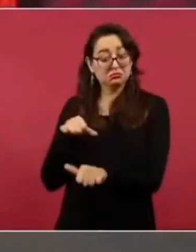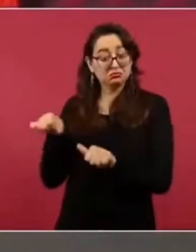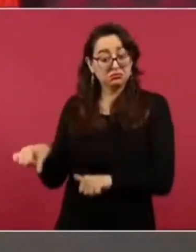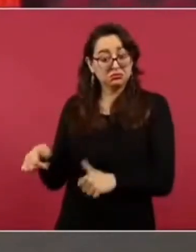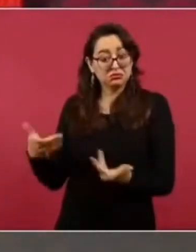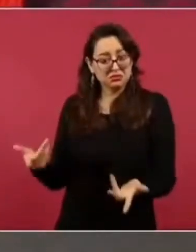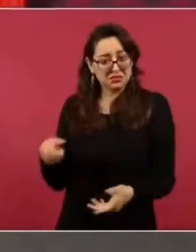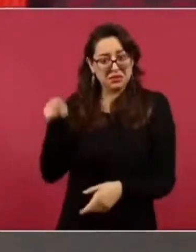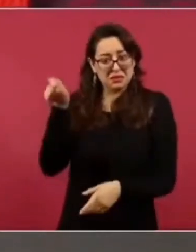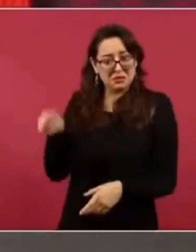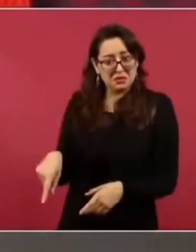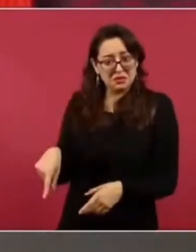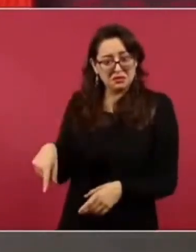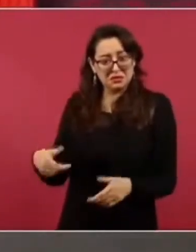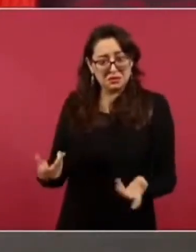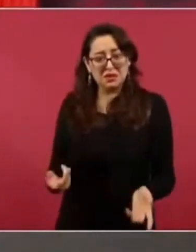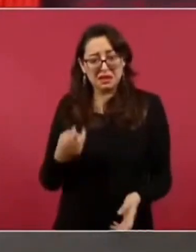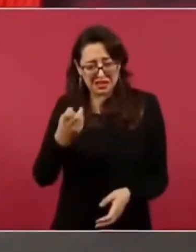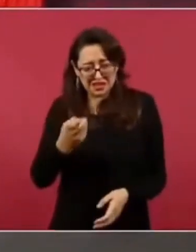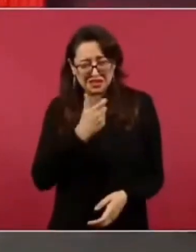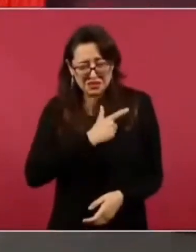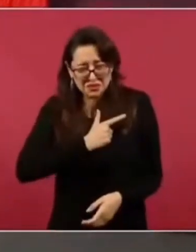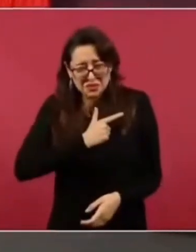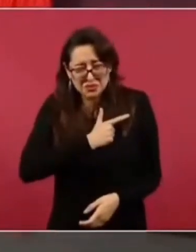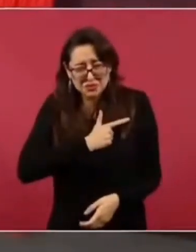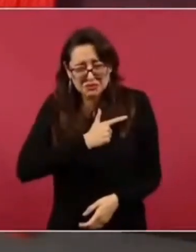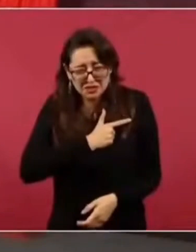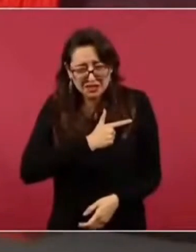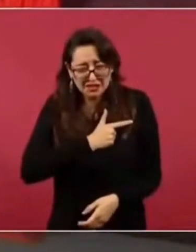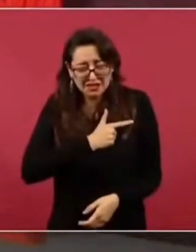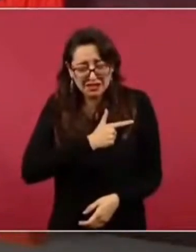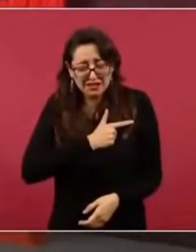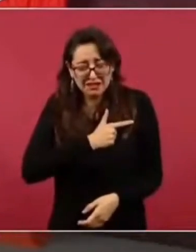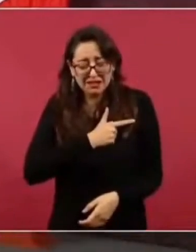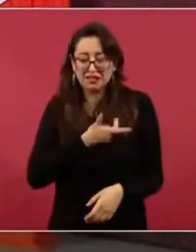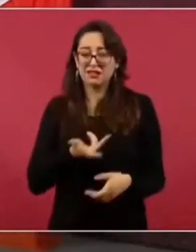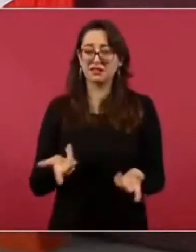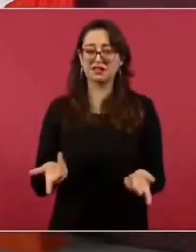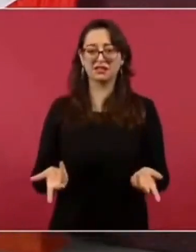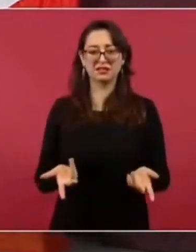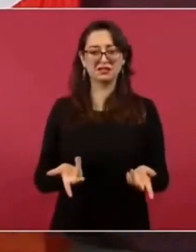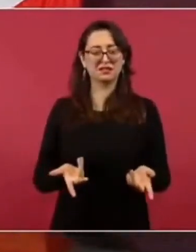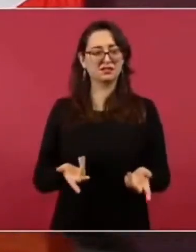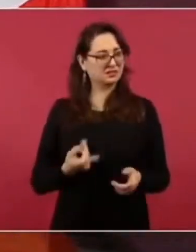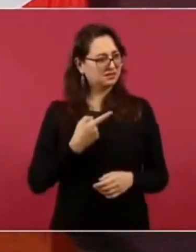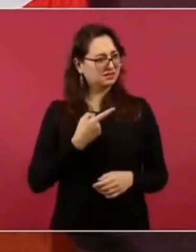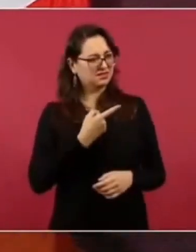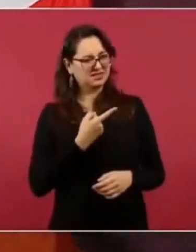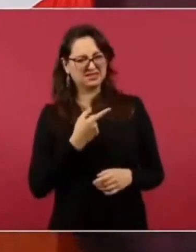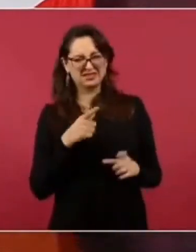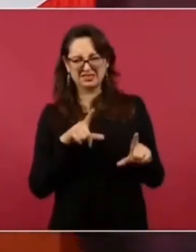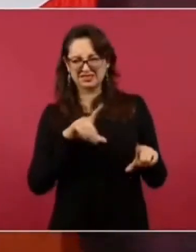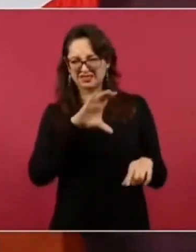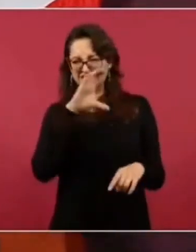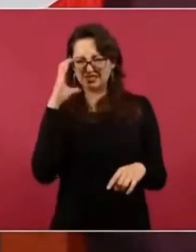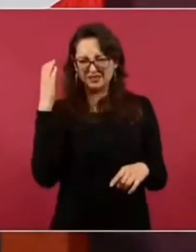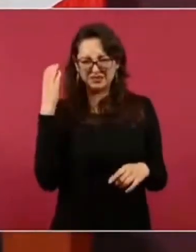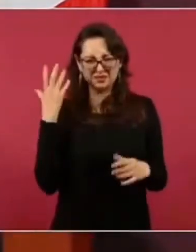O esto, que es una